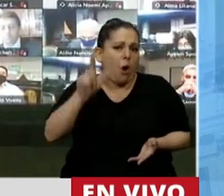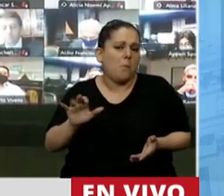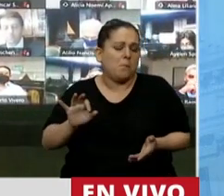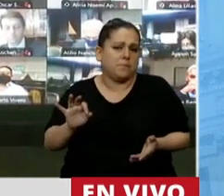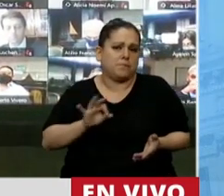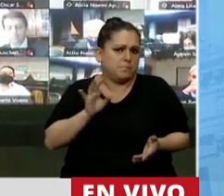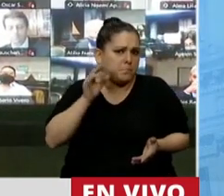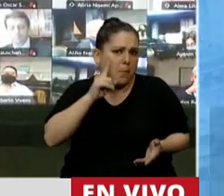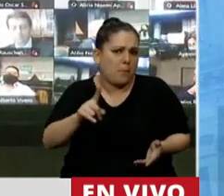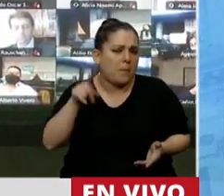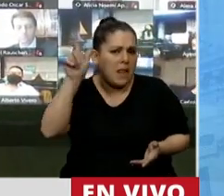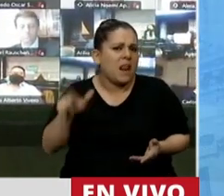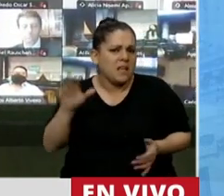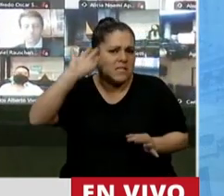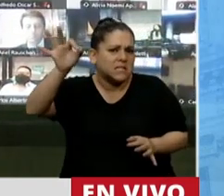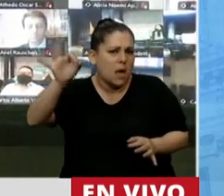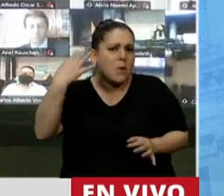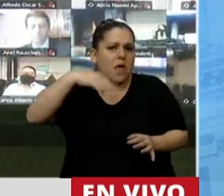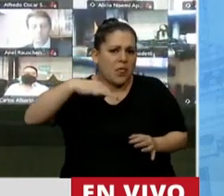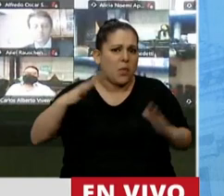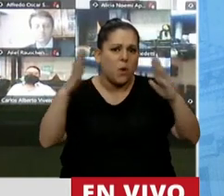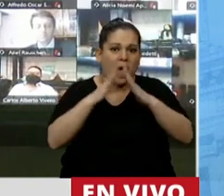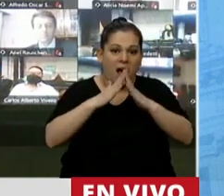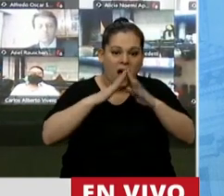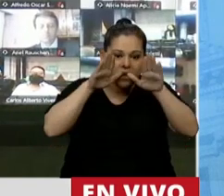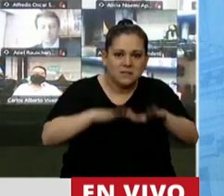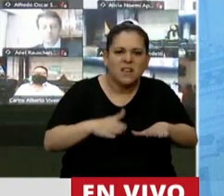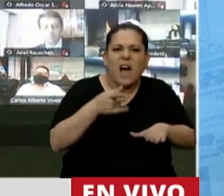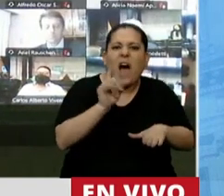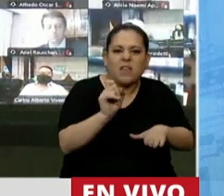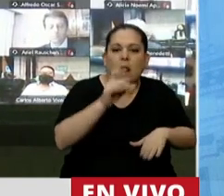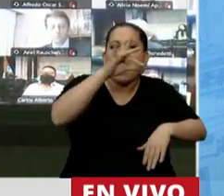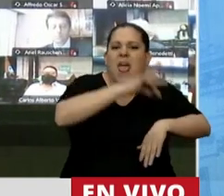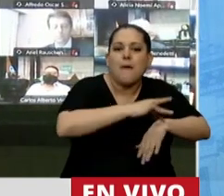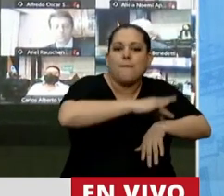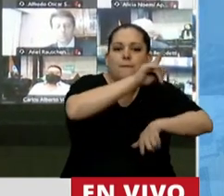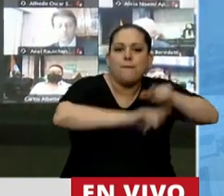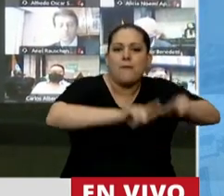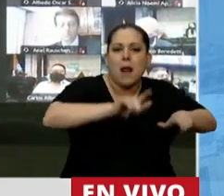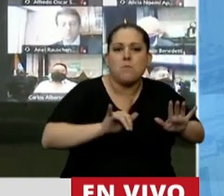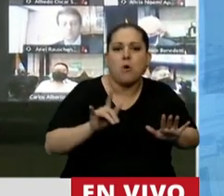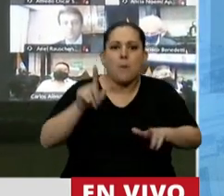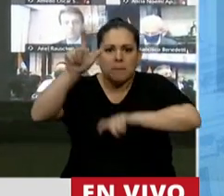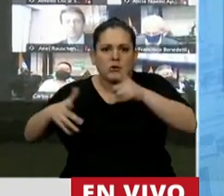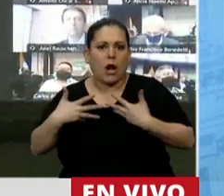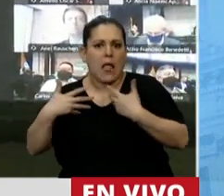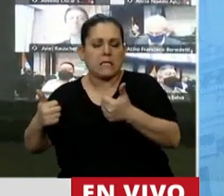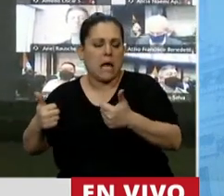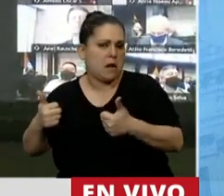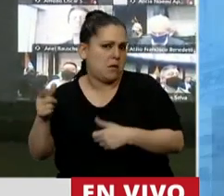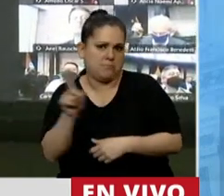sabían que habían que aislar y encerrar a los enfermos, no a los sanos ni a toda la población. Eso fue una decisión